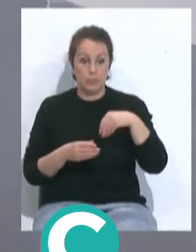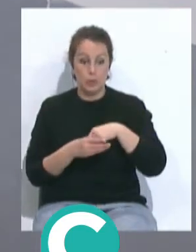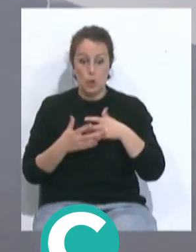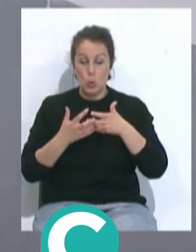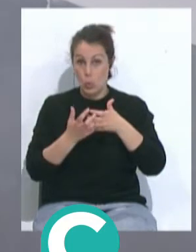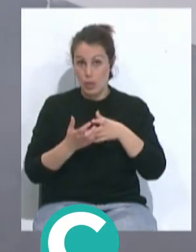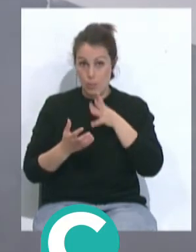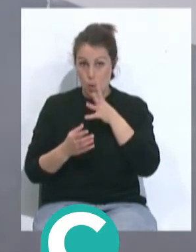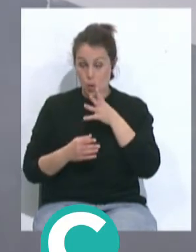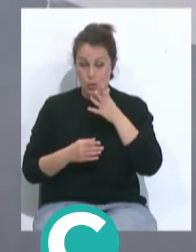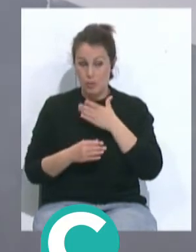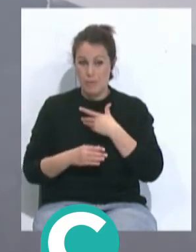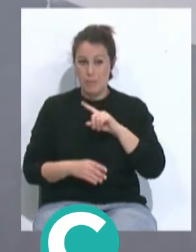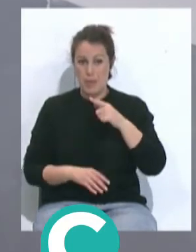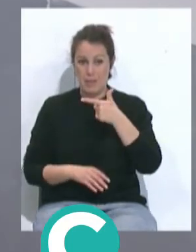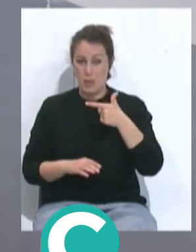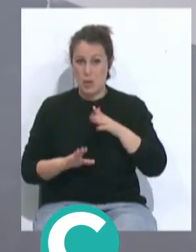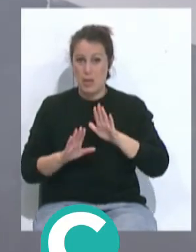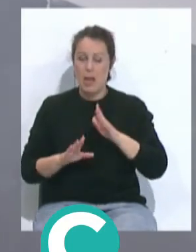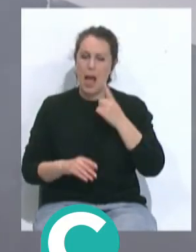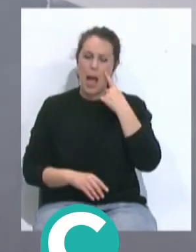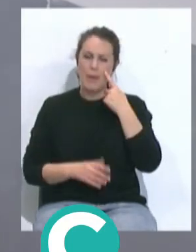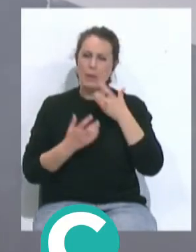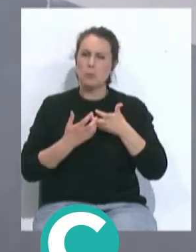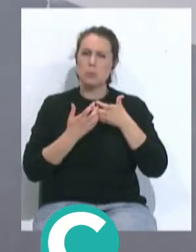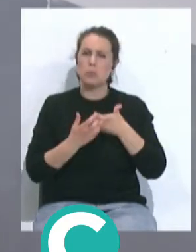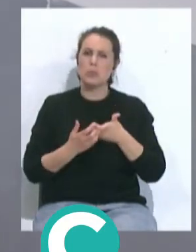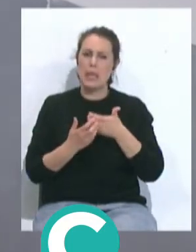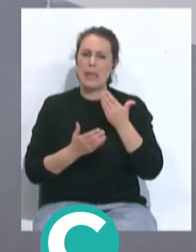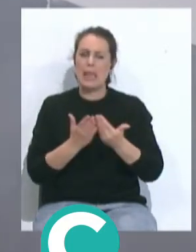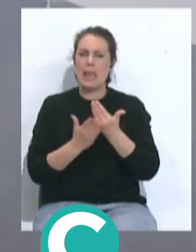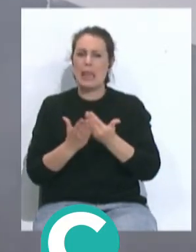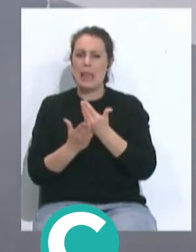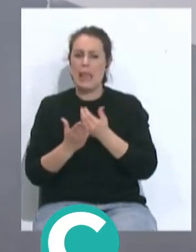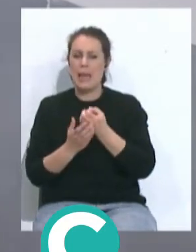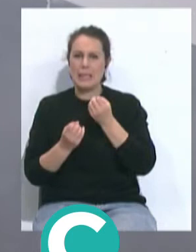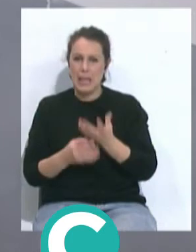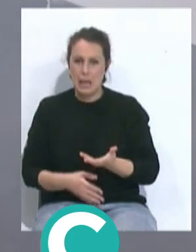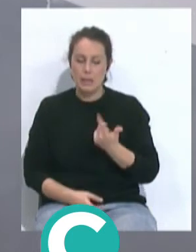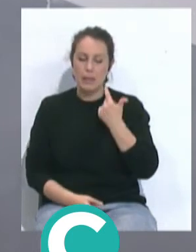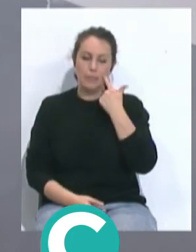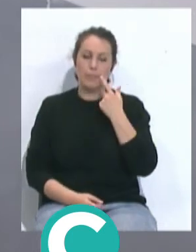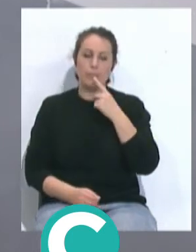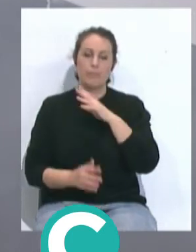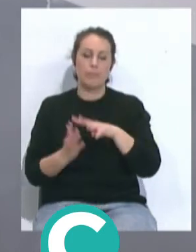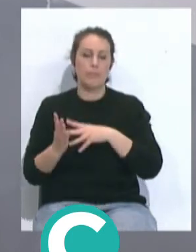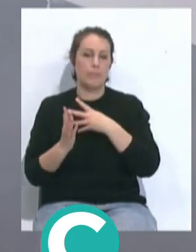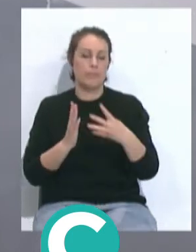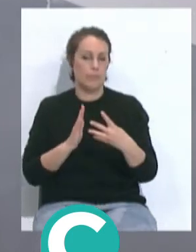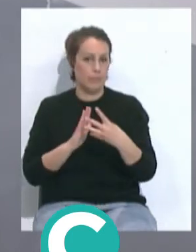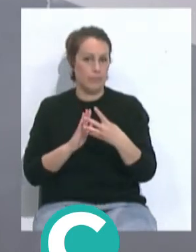lucha por la permanencia, vamos a ver esa lucha, cómo va día a día, vamos a dejar ya la tabla clasificatoria